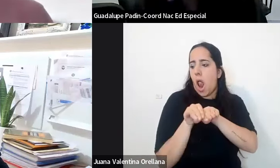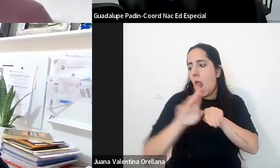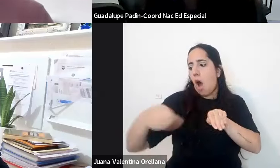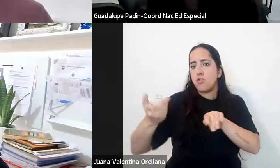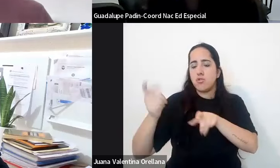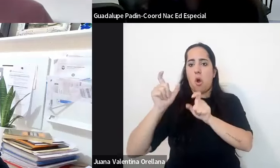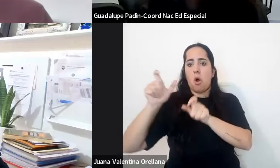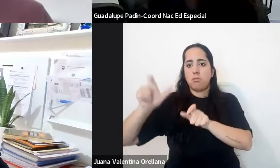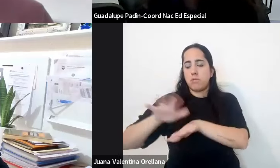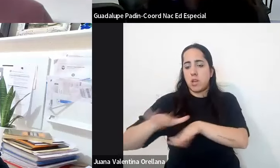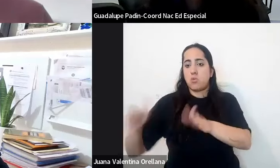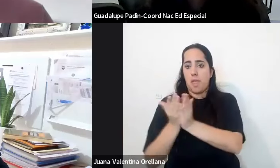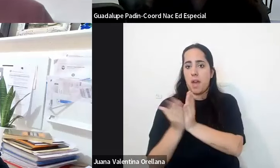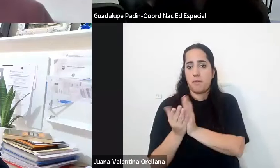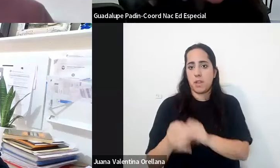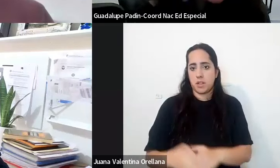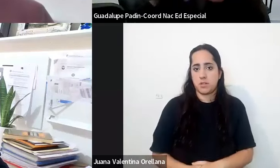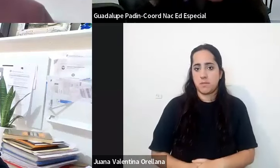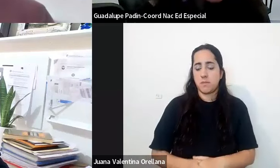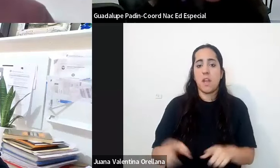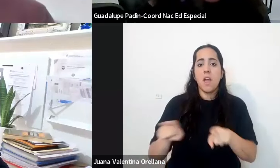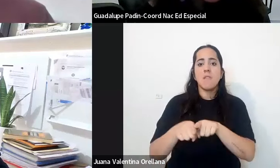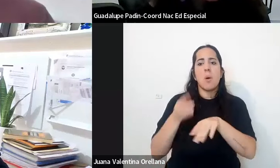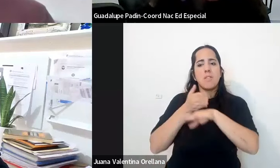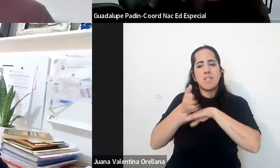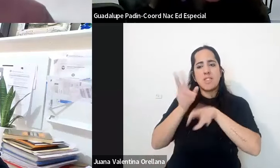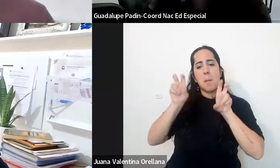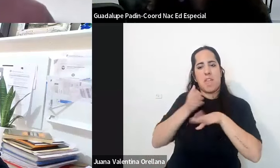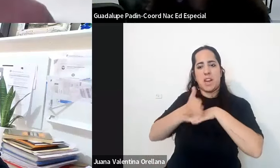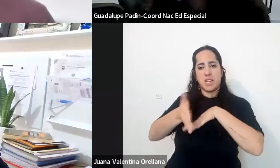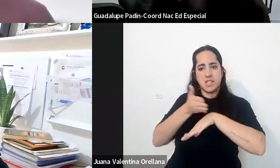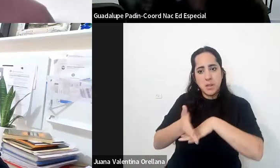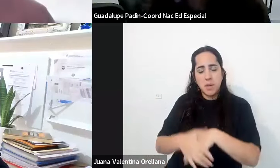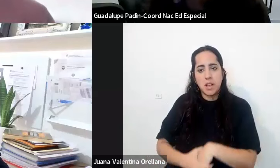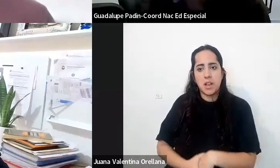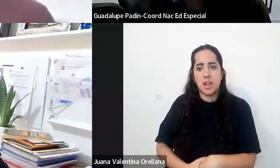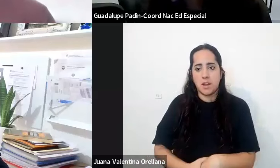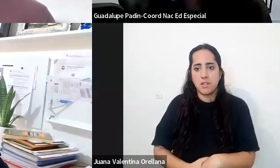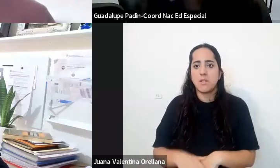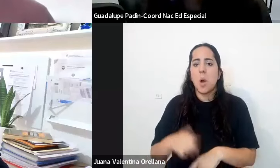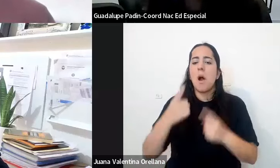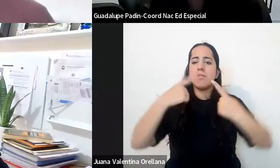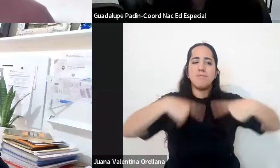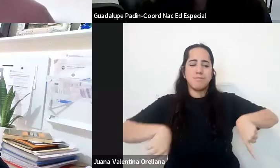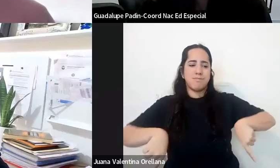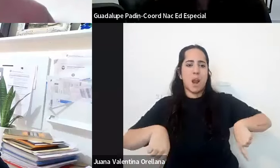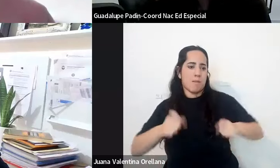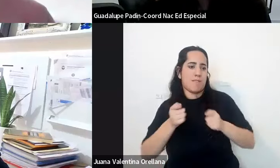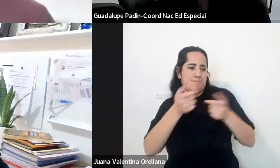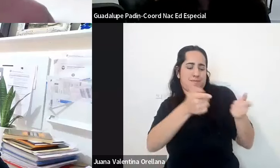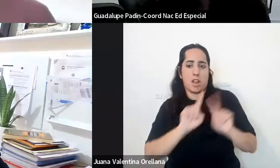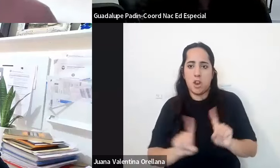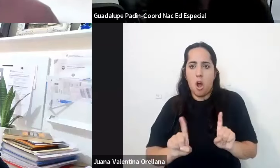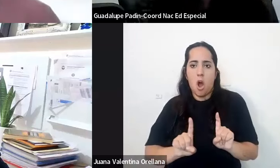comentabas en términos de la accesibilidad no aquí entendida no en términos instrumentales sino en